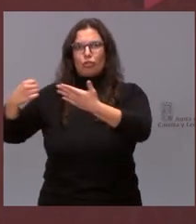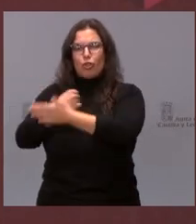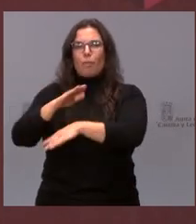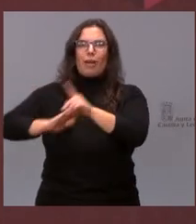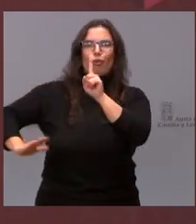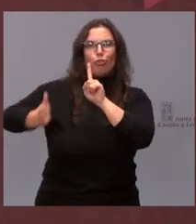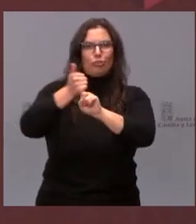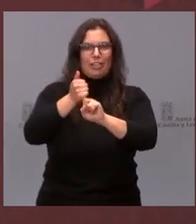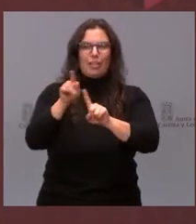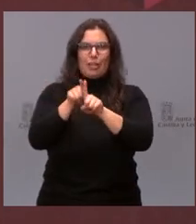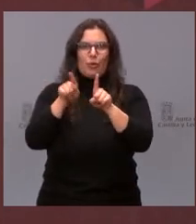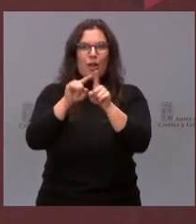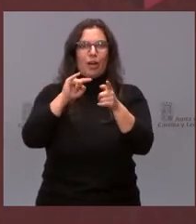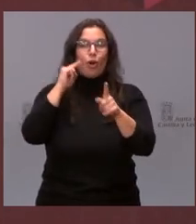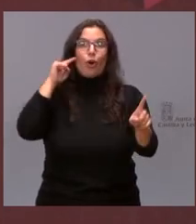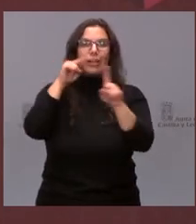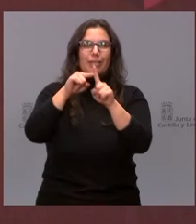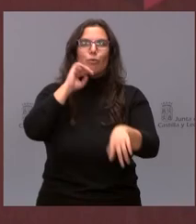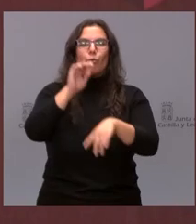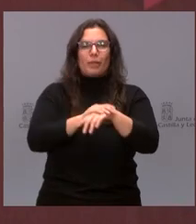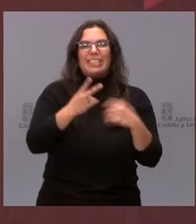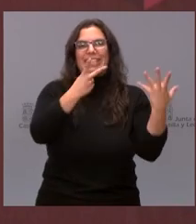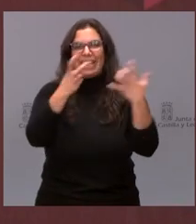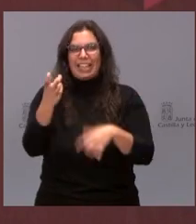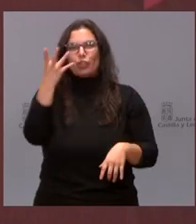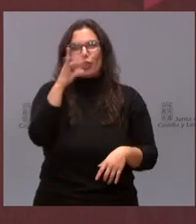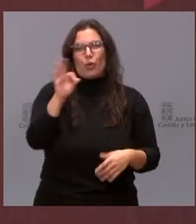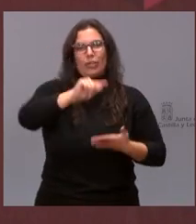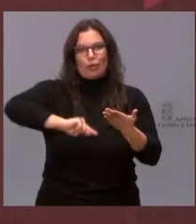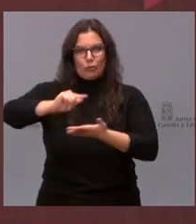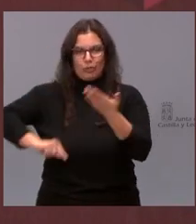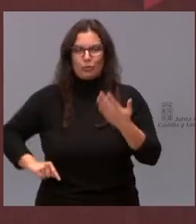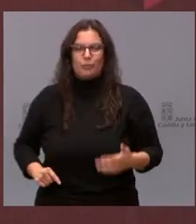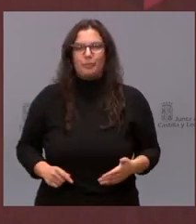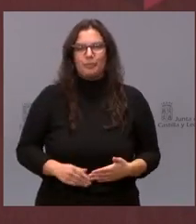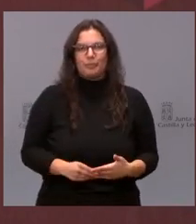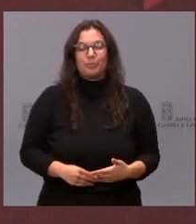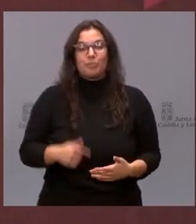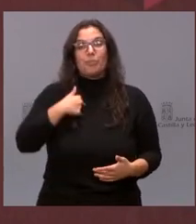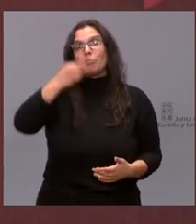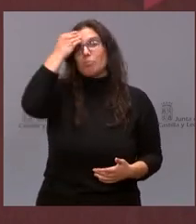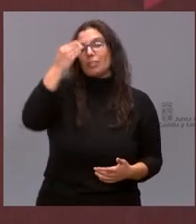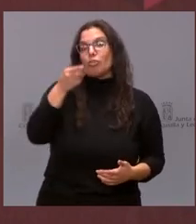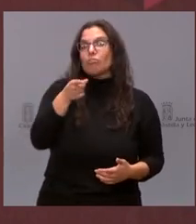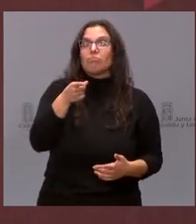ese ambicioso objetivo de 750 empleos. Yo creo que son